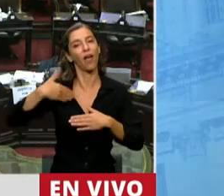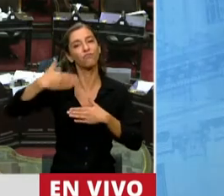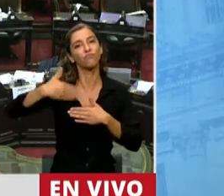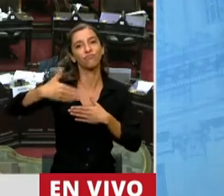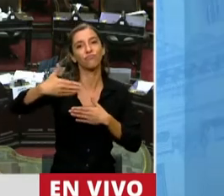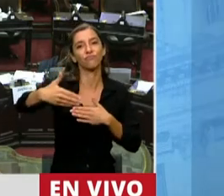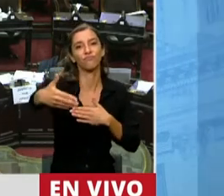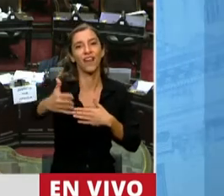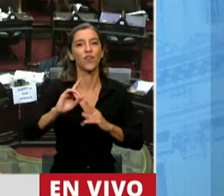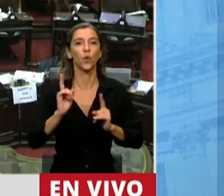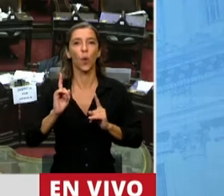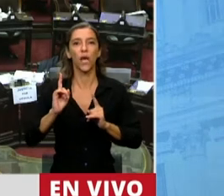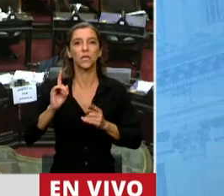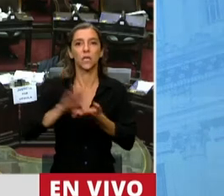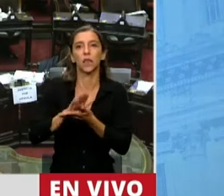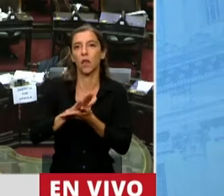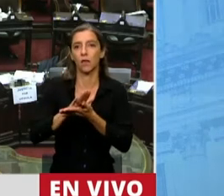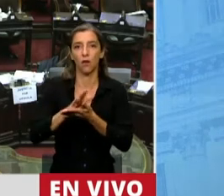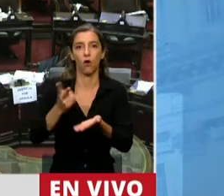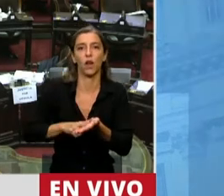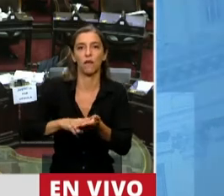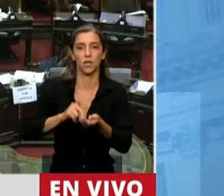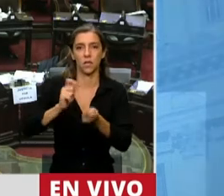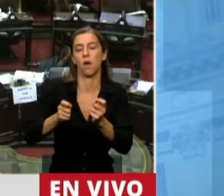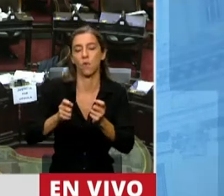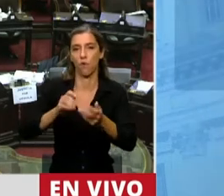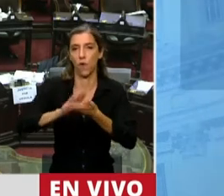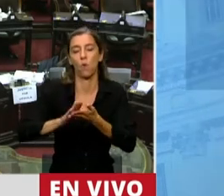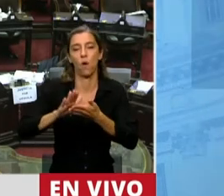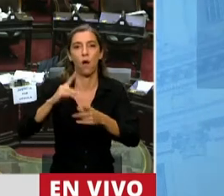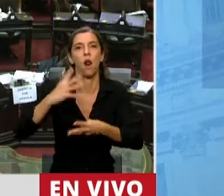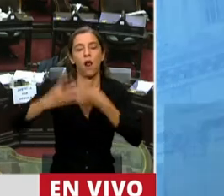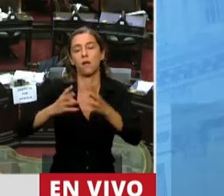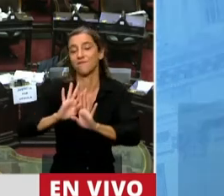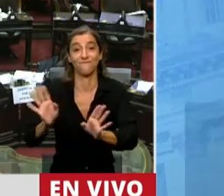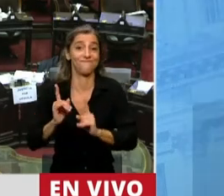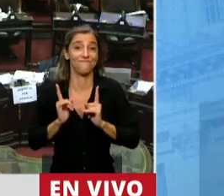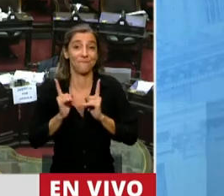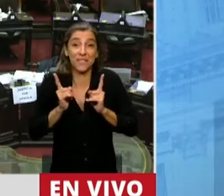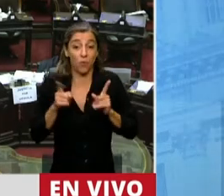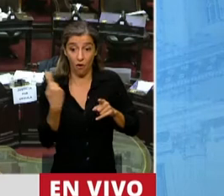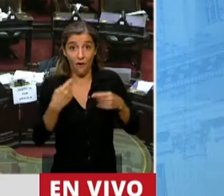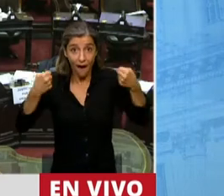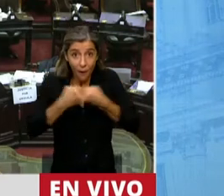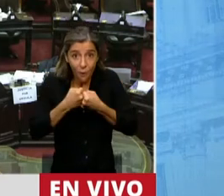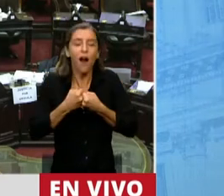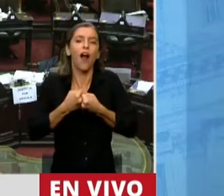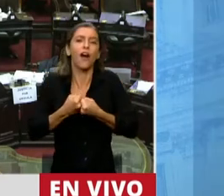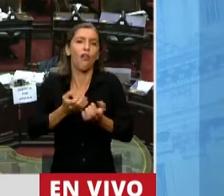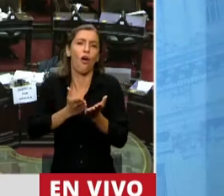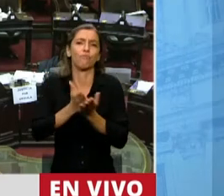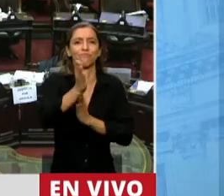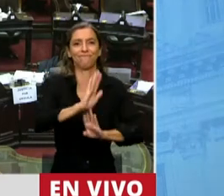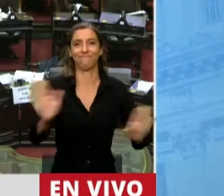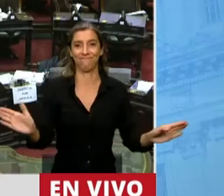se reestructura la deuda externa de la Argentina. Un primer tema. Nosotros presentamos un proyecto, voy a hacer estas 3 consideraciones